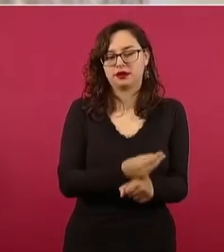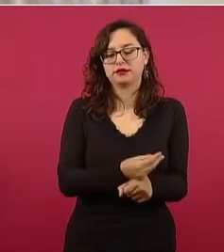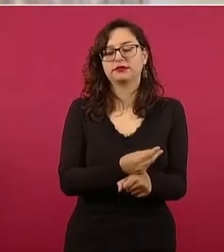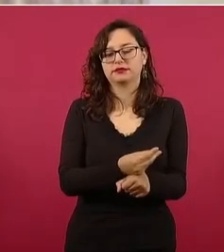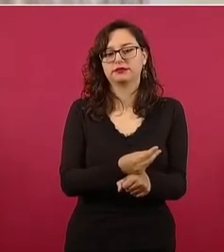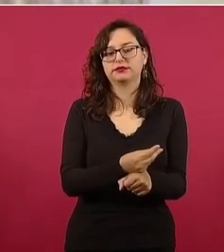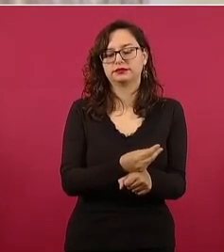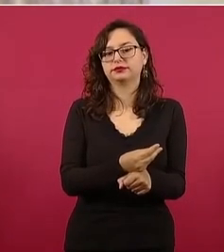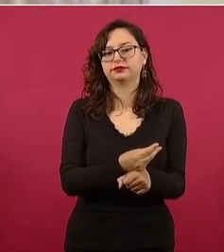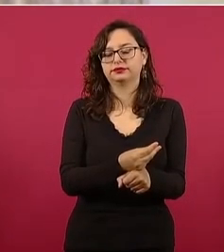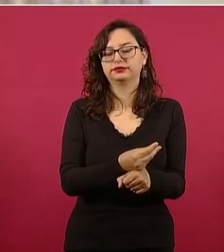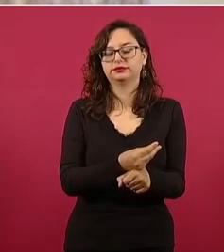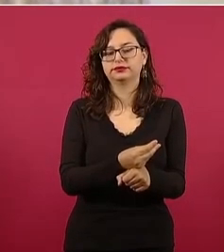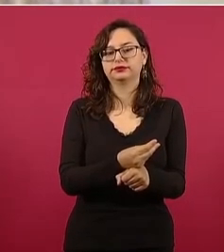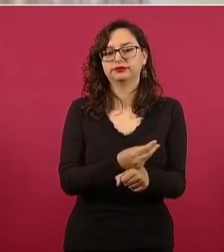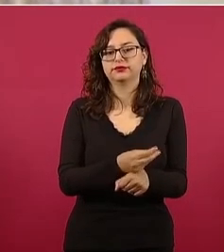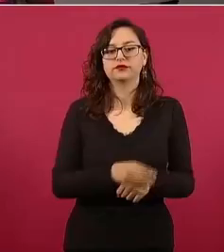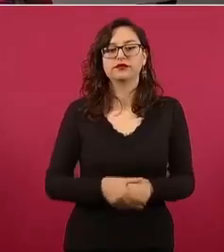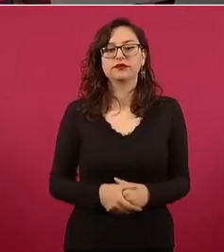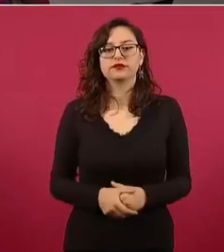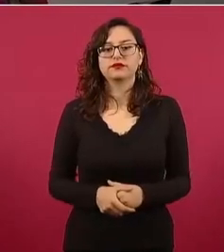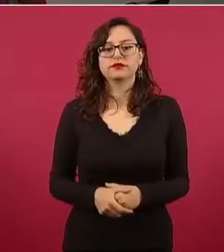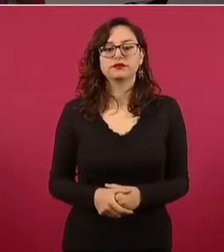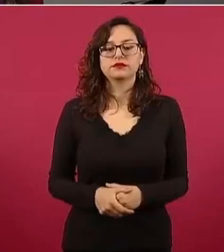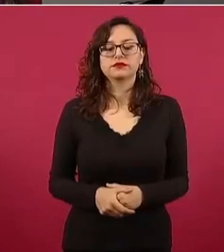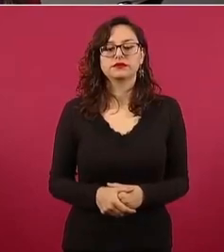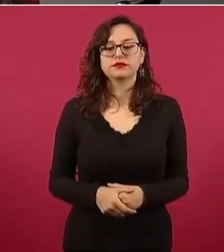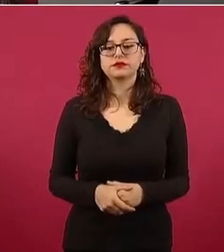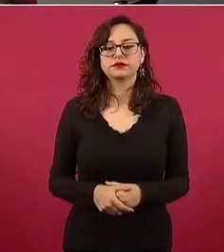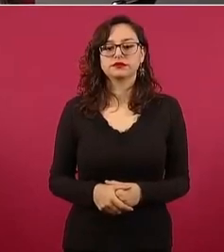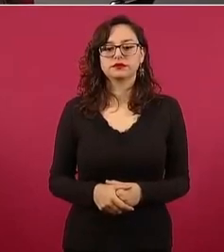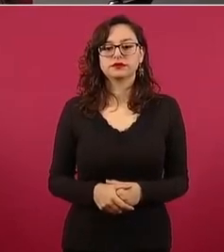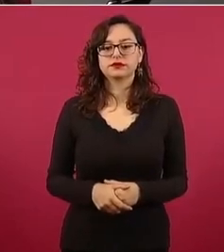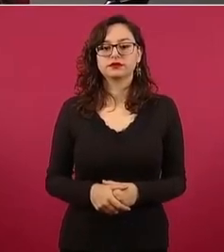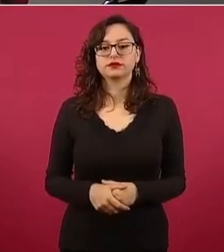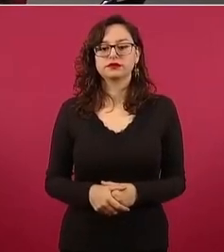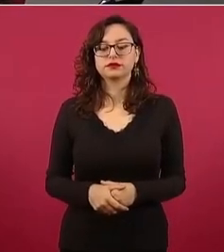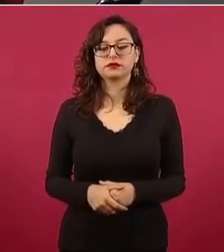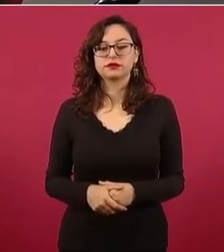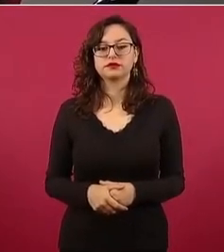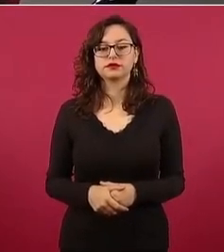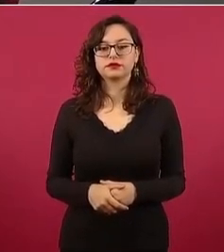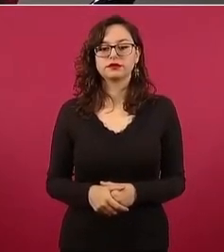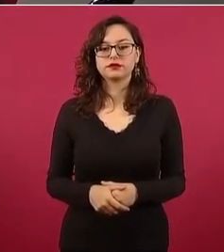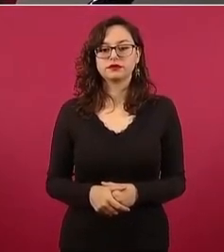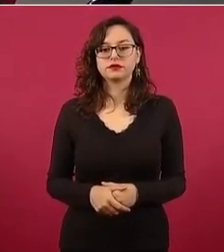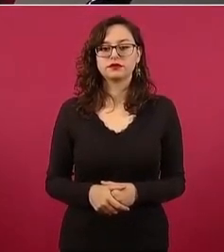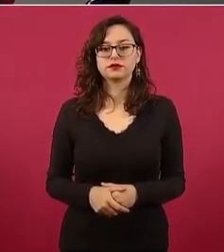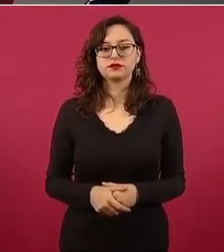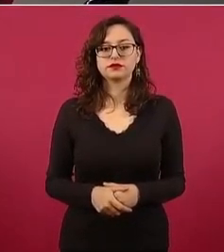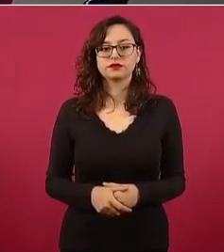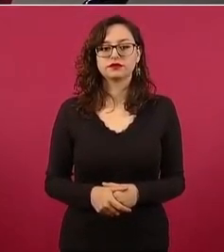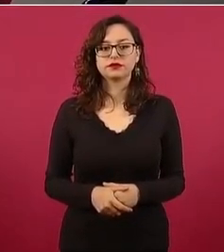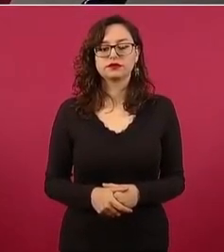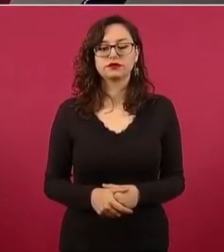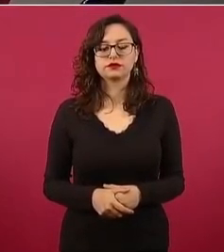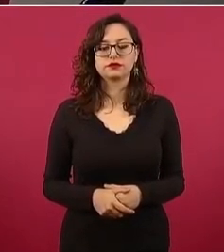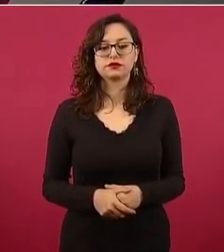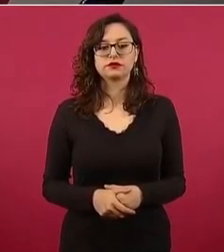realmente mucho abandono.